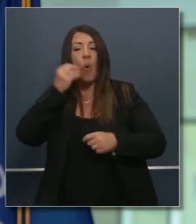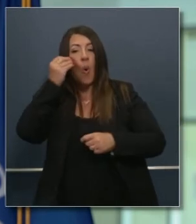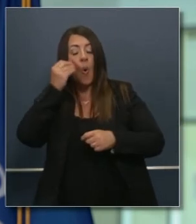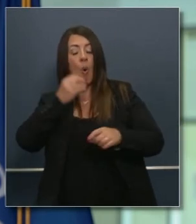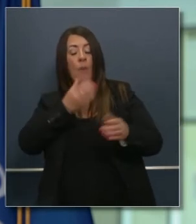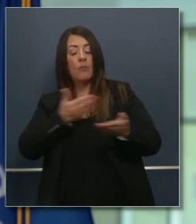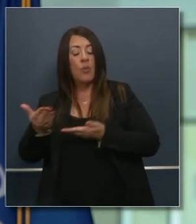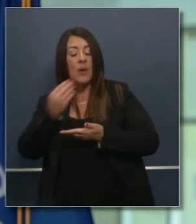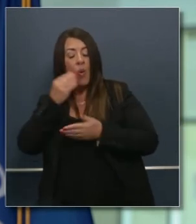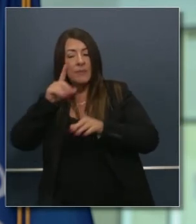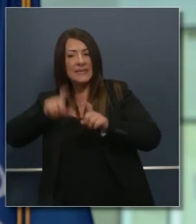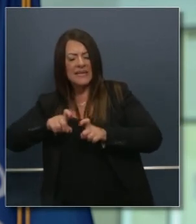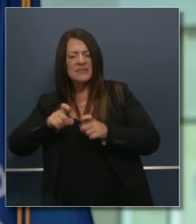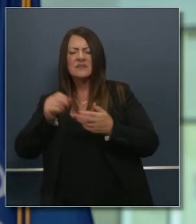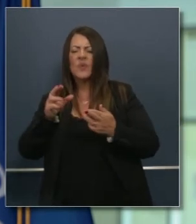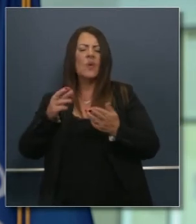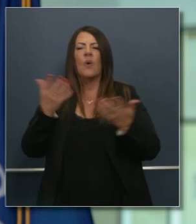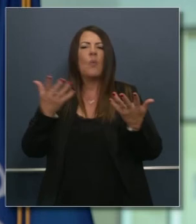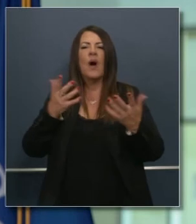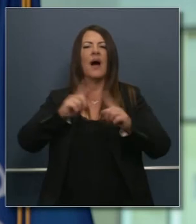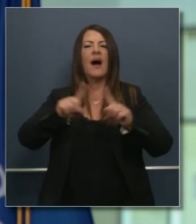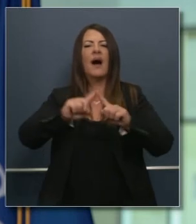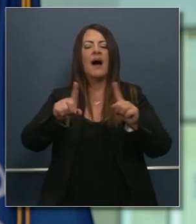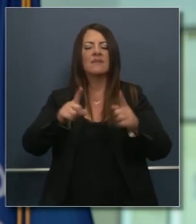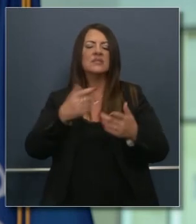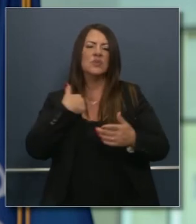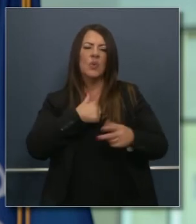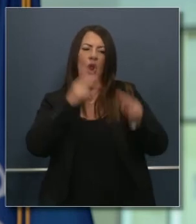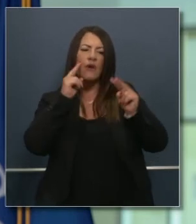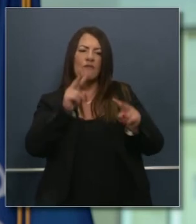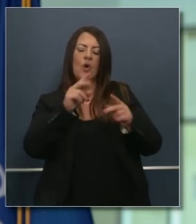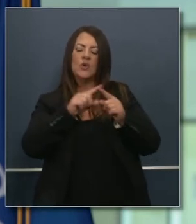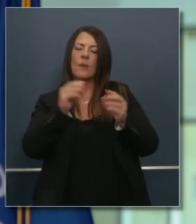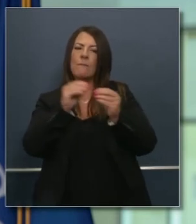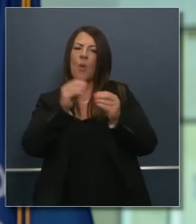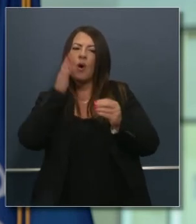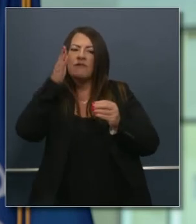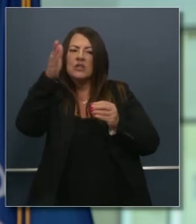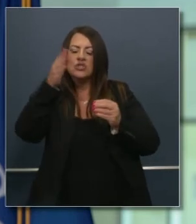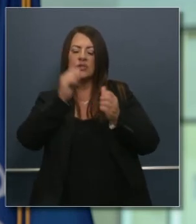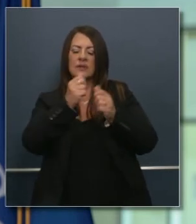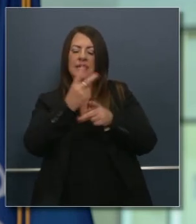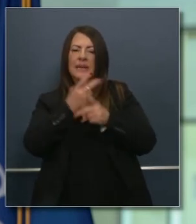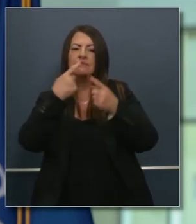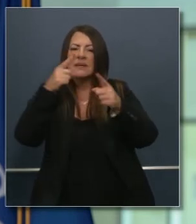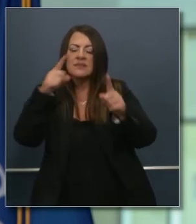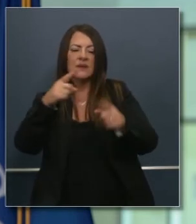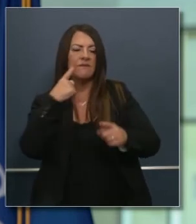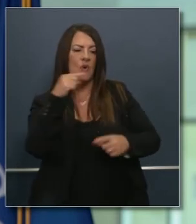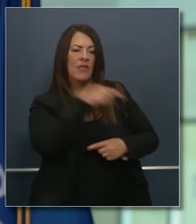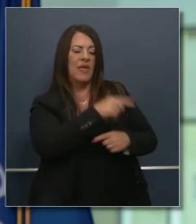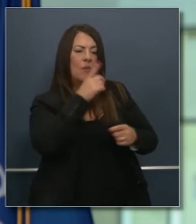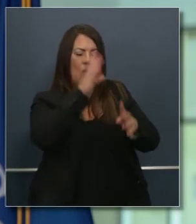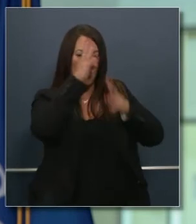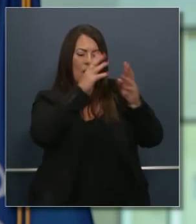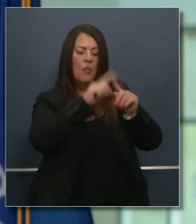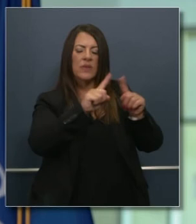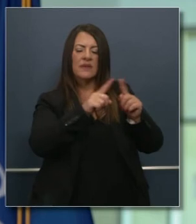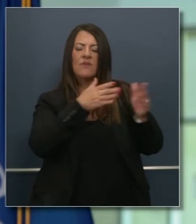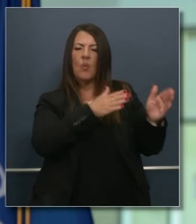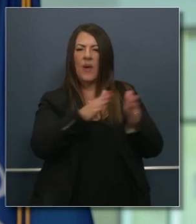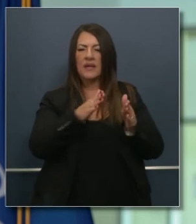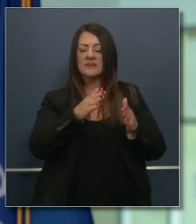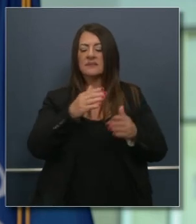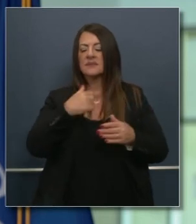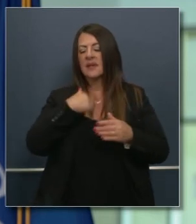casa pruebas que son de antígenos estamos buscando más pruebas y más estrategias y estaré muy